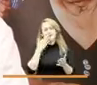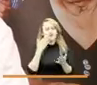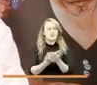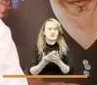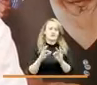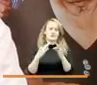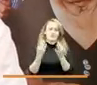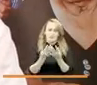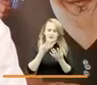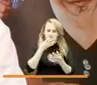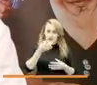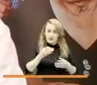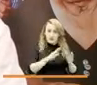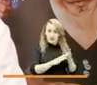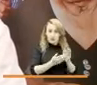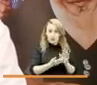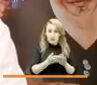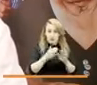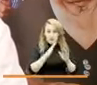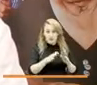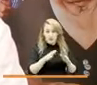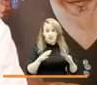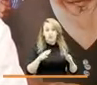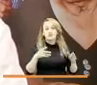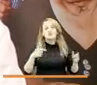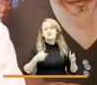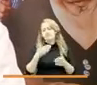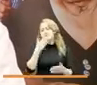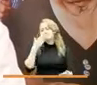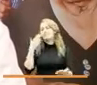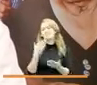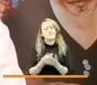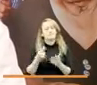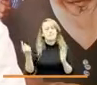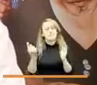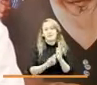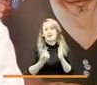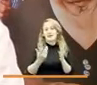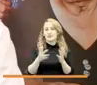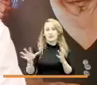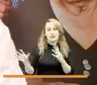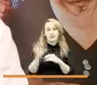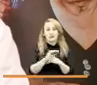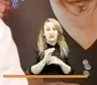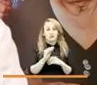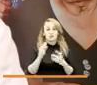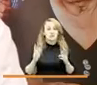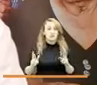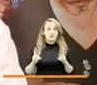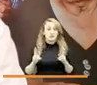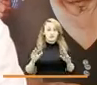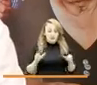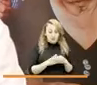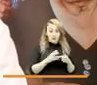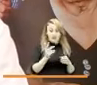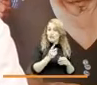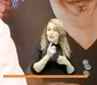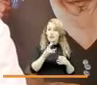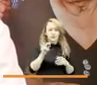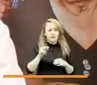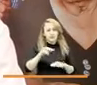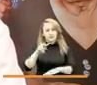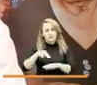nombre de la comunidad del corregimiento de Esmeraldas mil gracias a todos ustedes y esperar que ojalá no solo sea Esmeraldas que Nariño sean muchos los